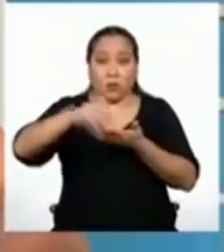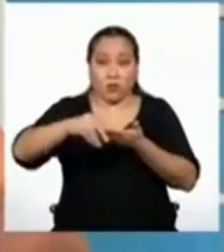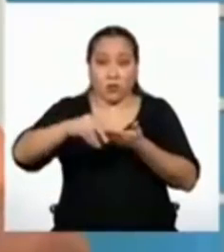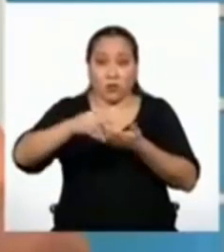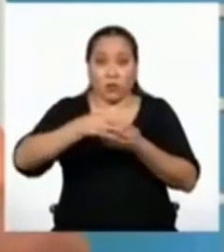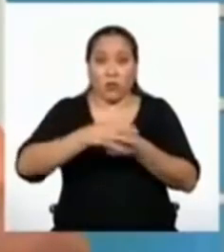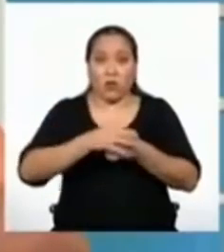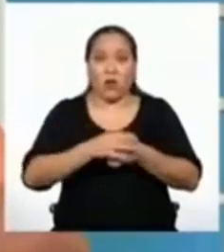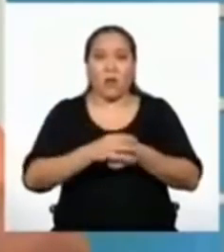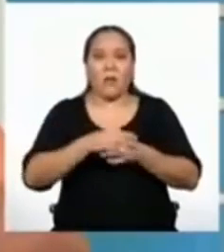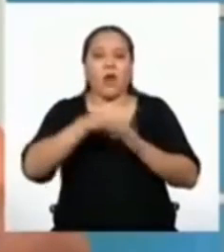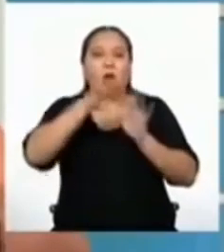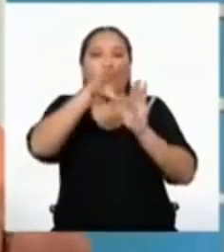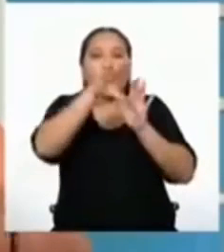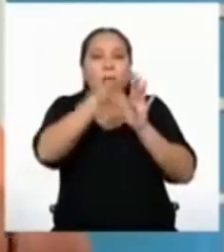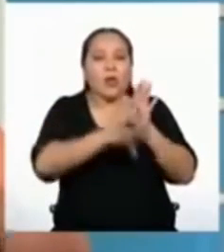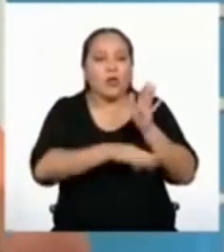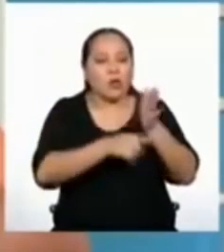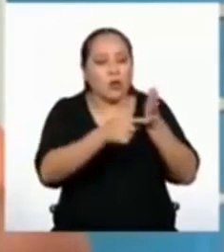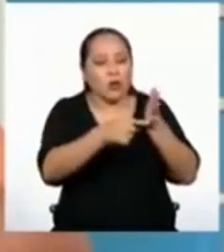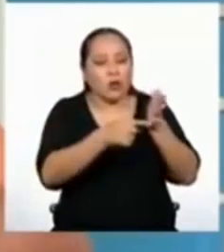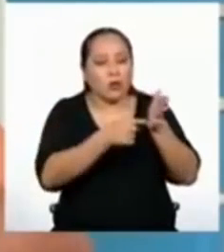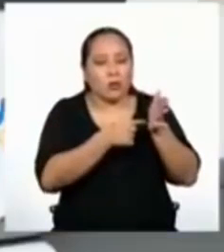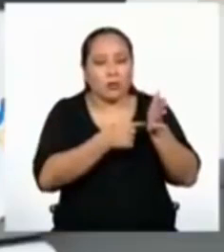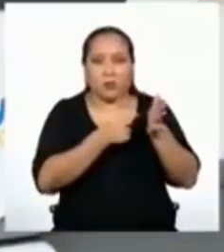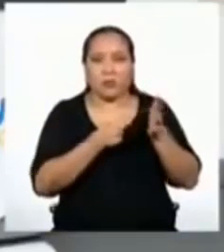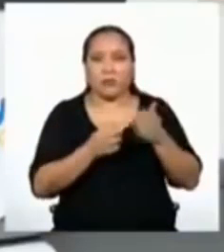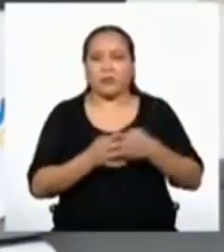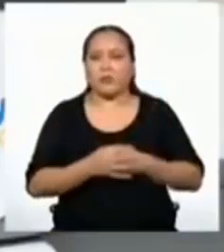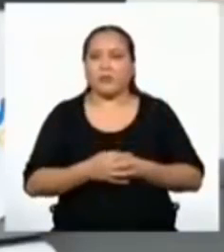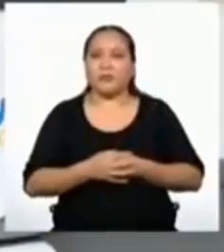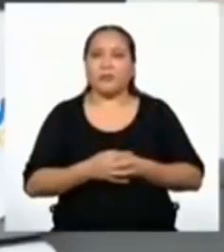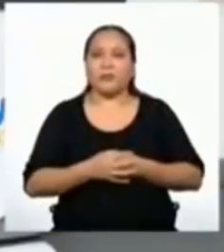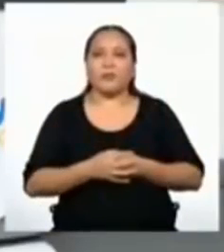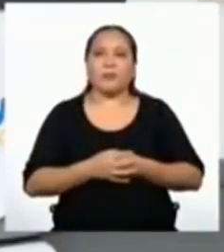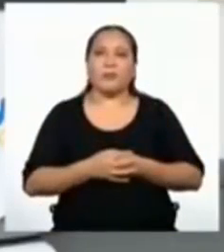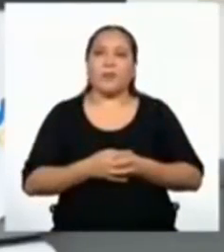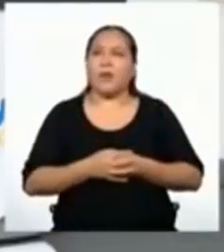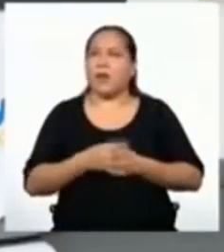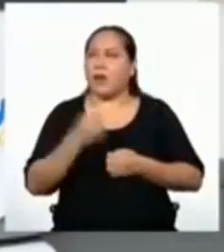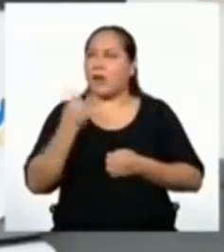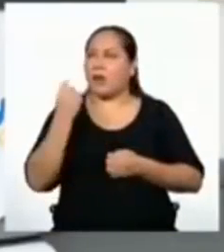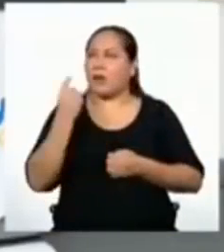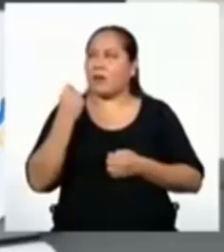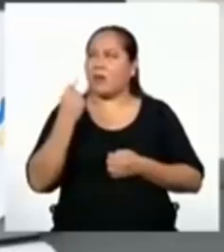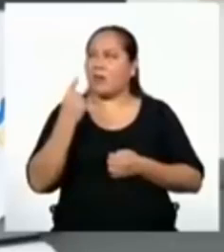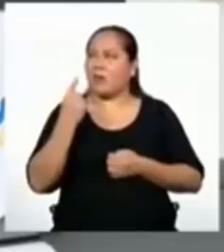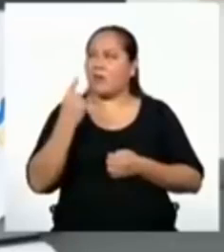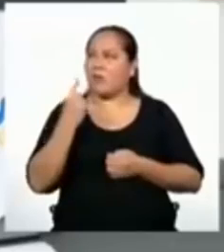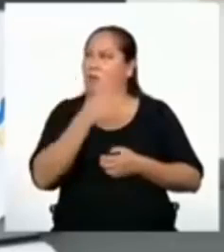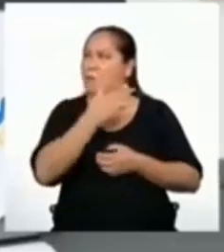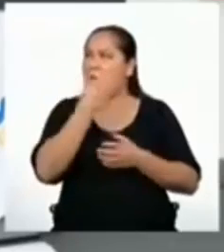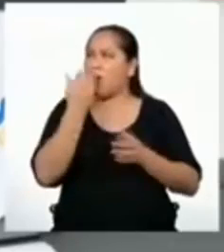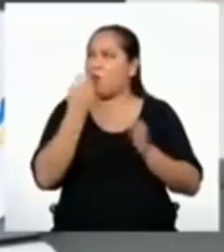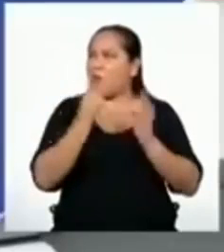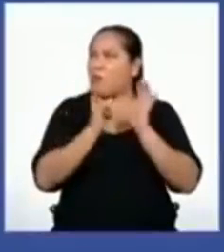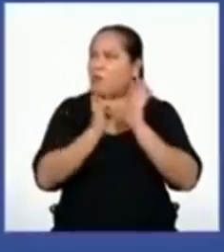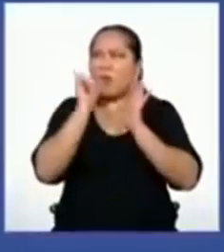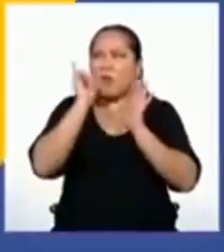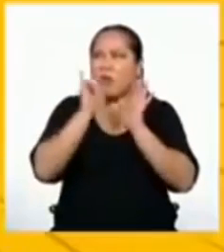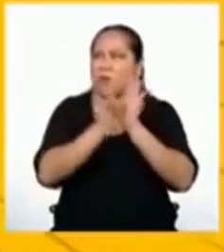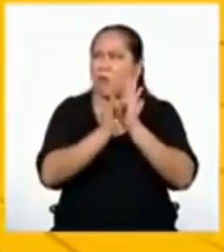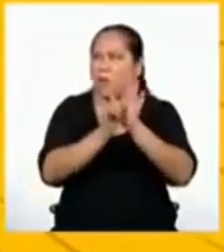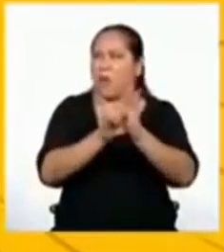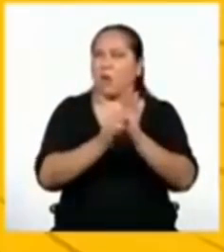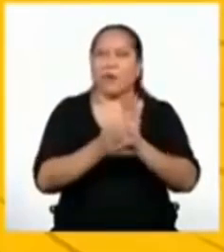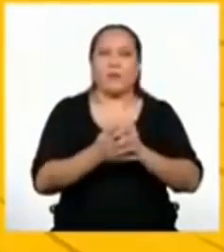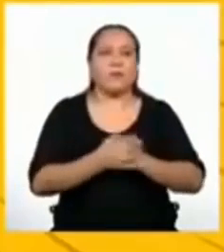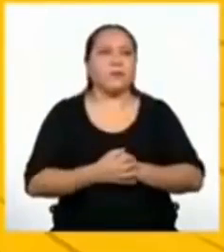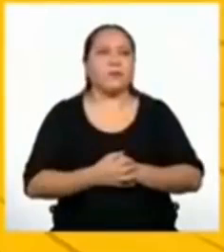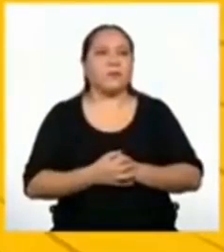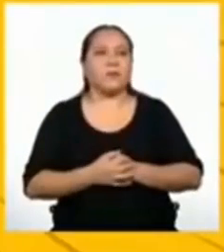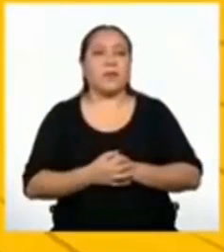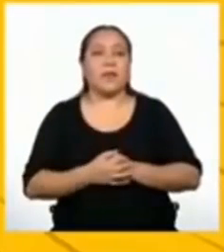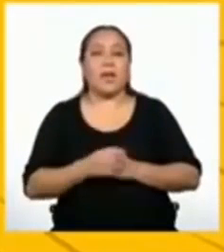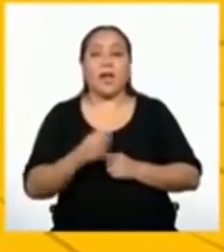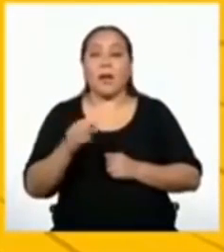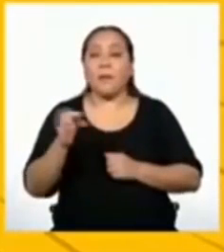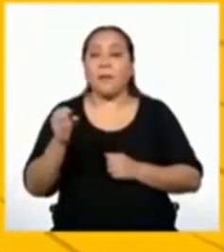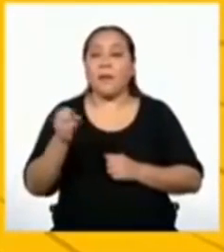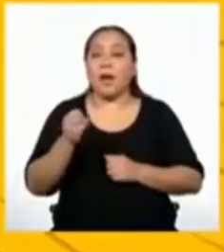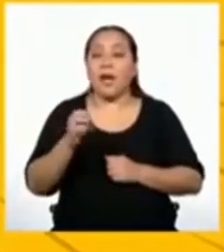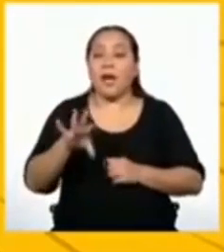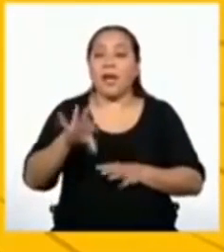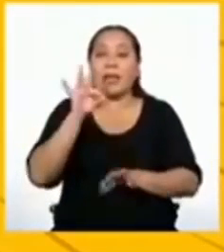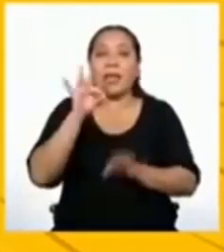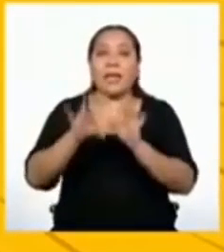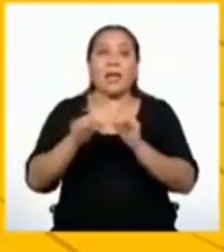a la cantidad de casillas establecidas para el juego. Entiendo, pero mejor con imágenes, profesor. La primera cantidad